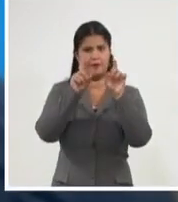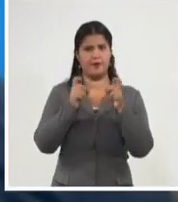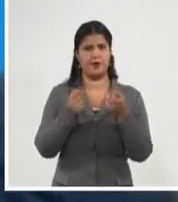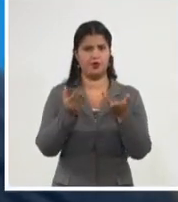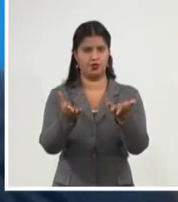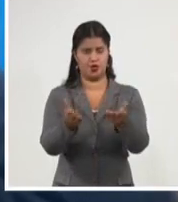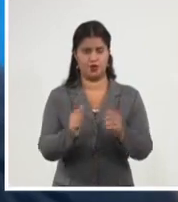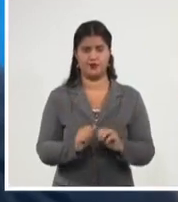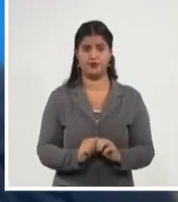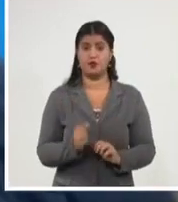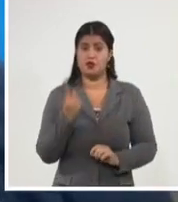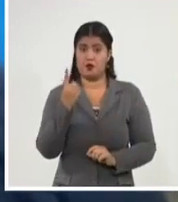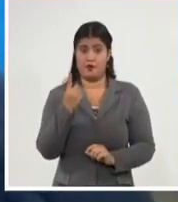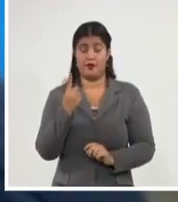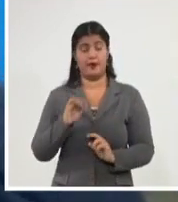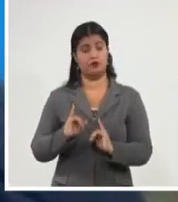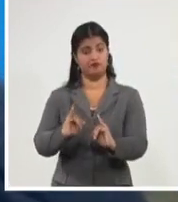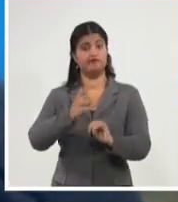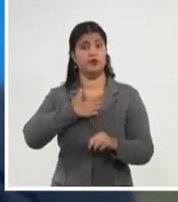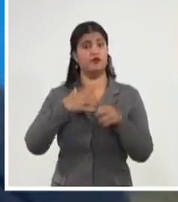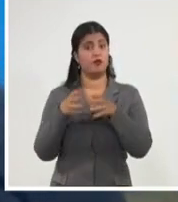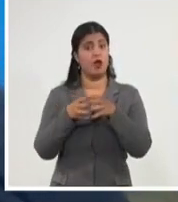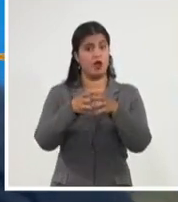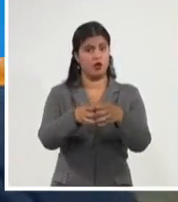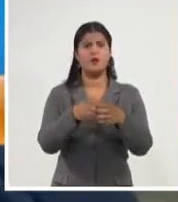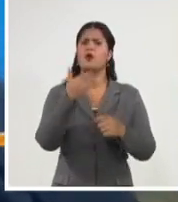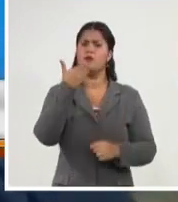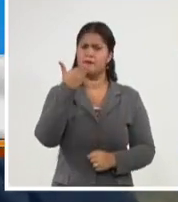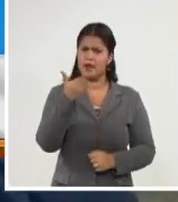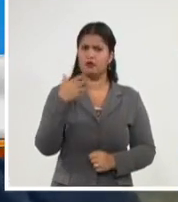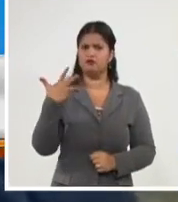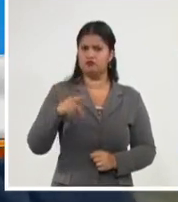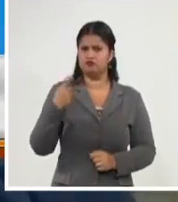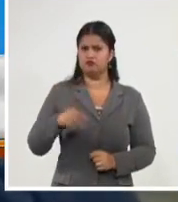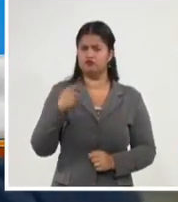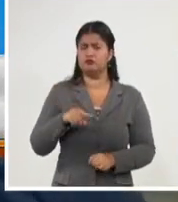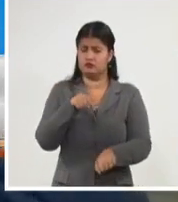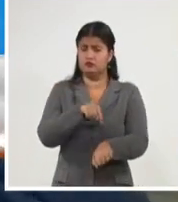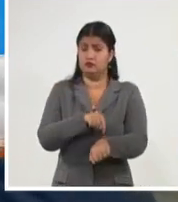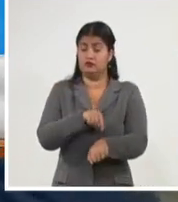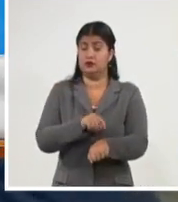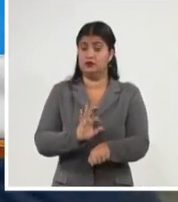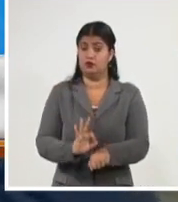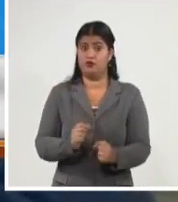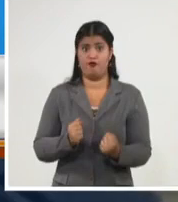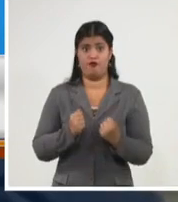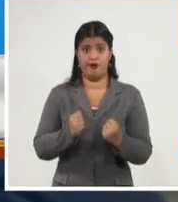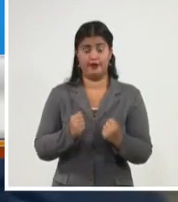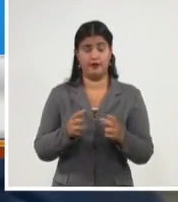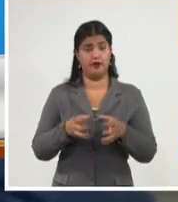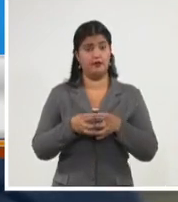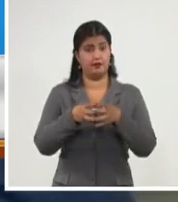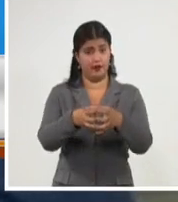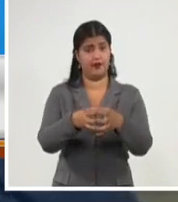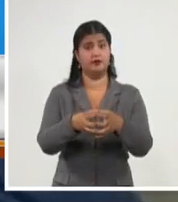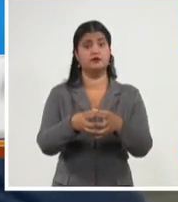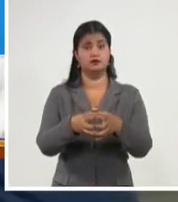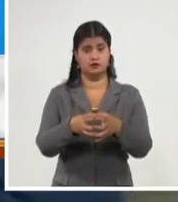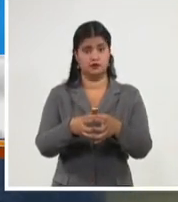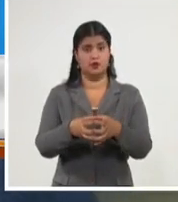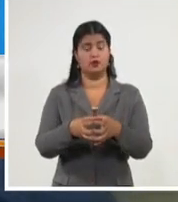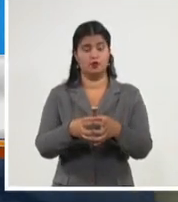Primeramente, decir que el equipo se encuentra en una buena forma. Estamos teniendo una buena preparación, una preparación fuerte y exigente para enfrentar